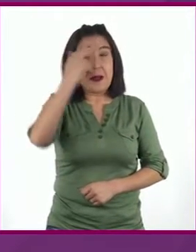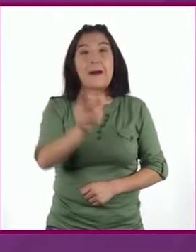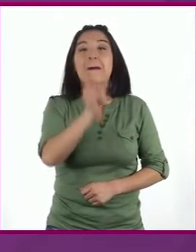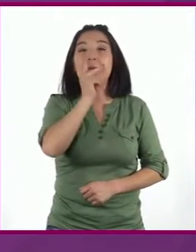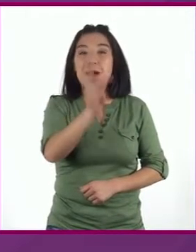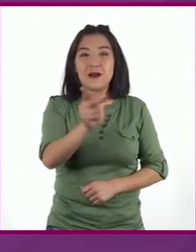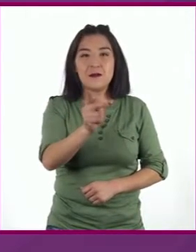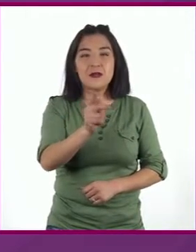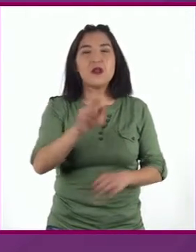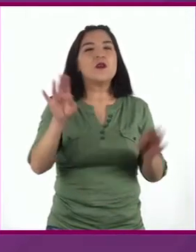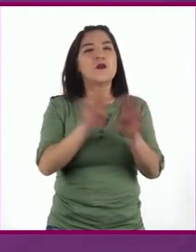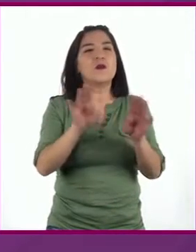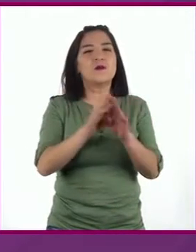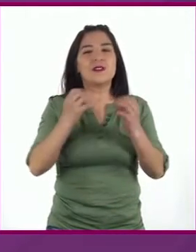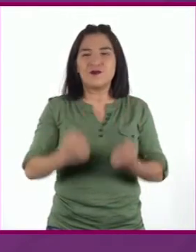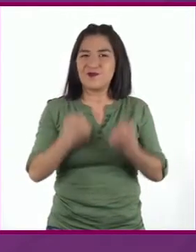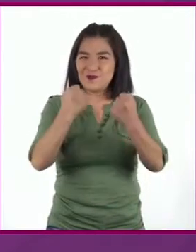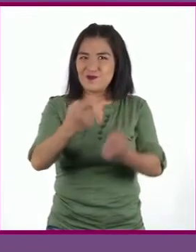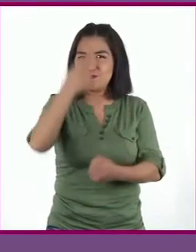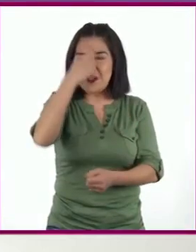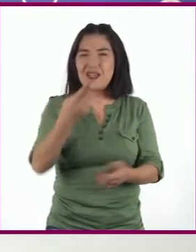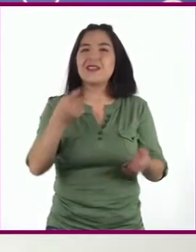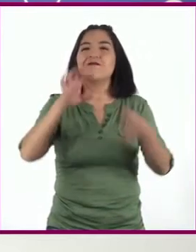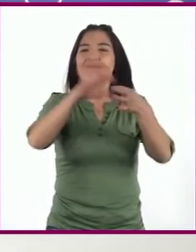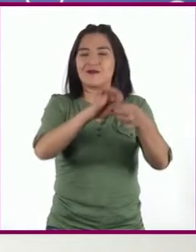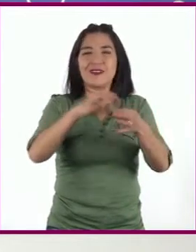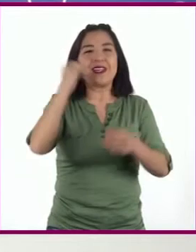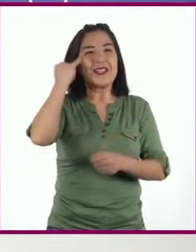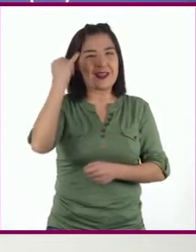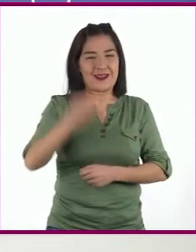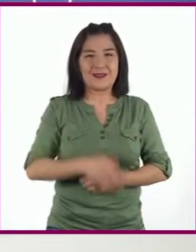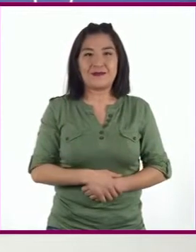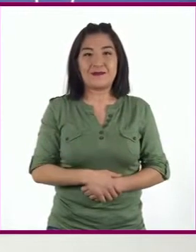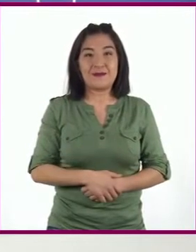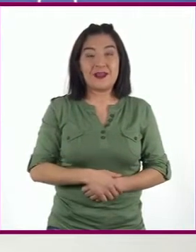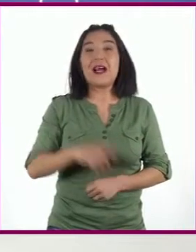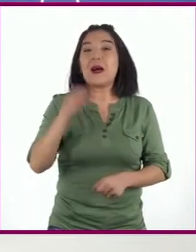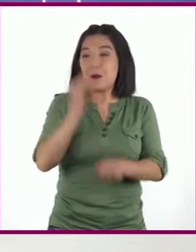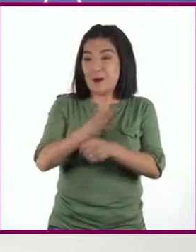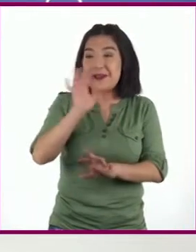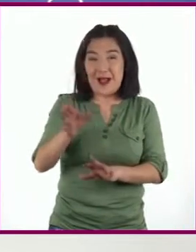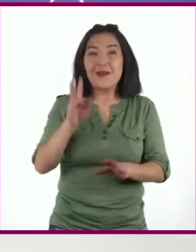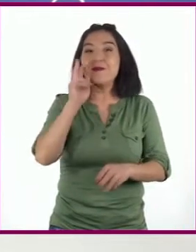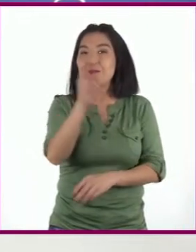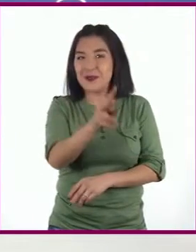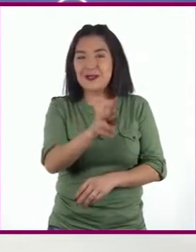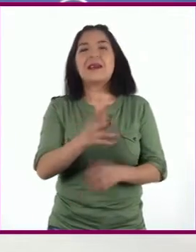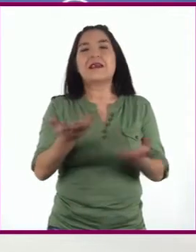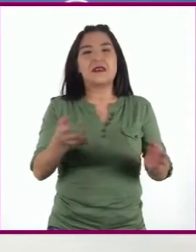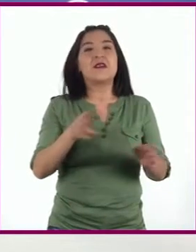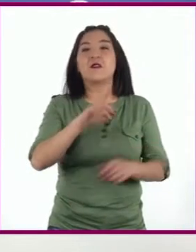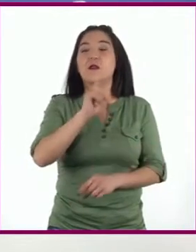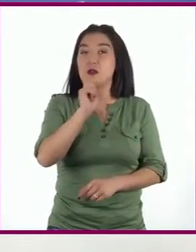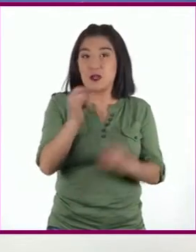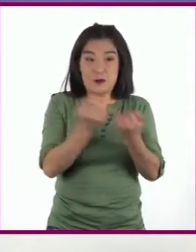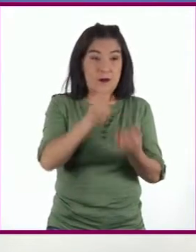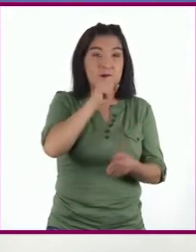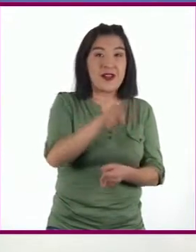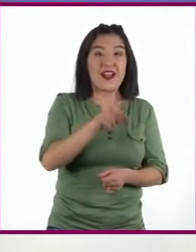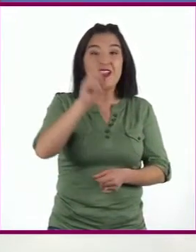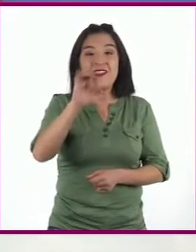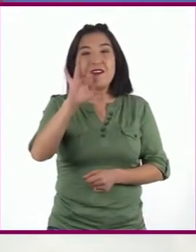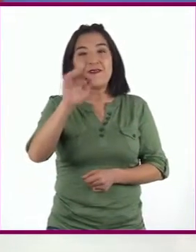palabras son el arma de las ideas. Como escuchamos, no es lo mismo describir que